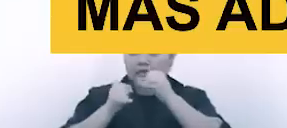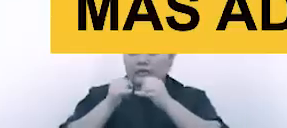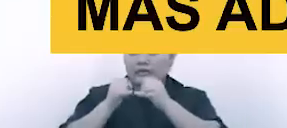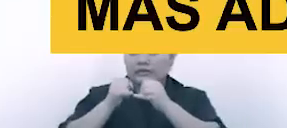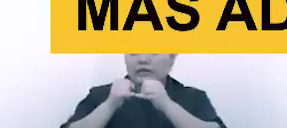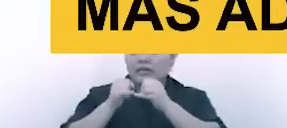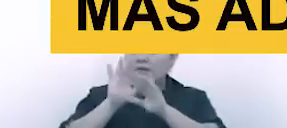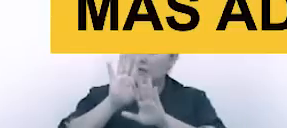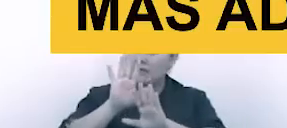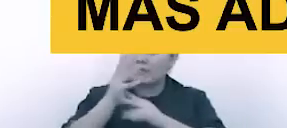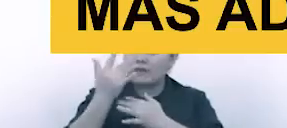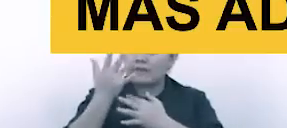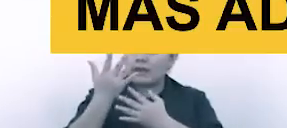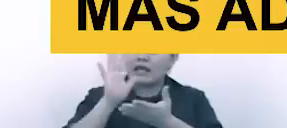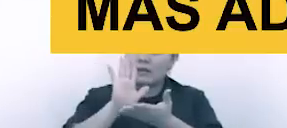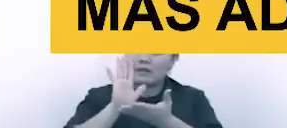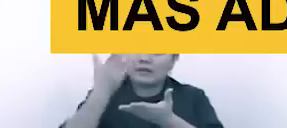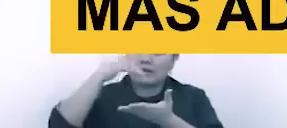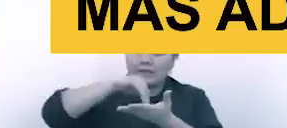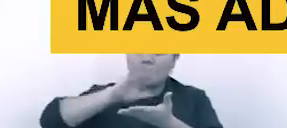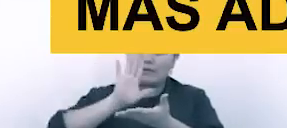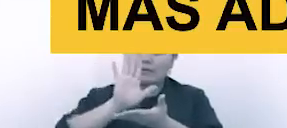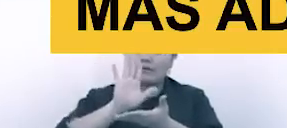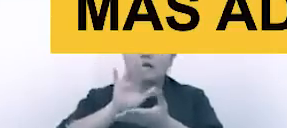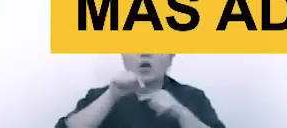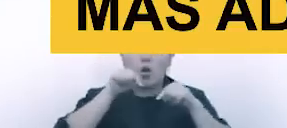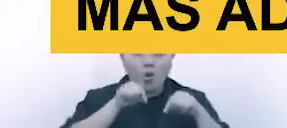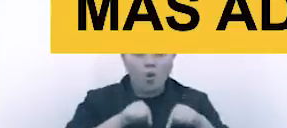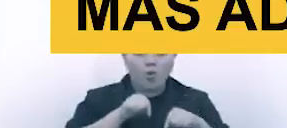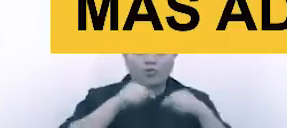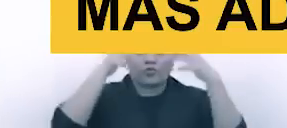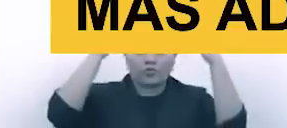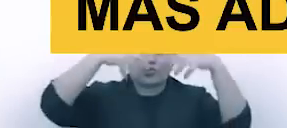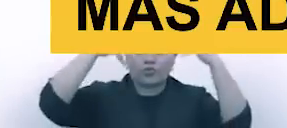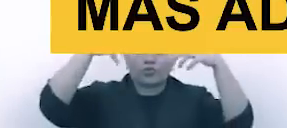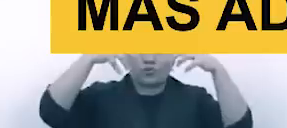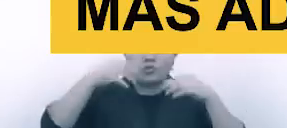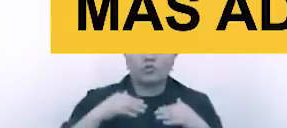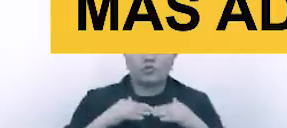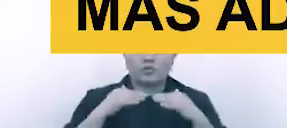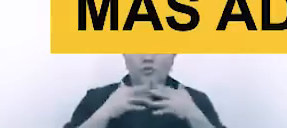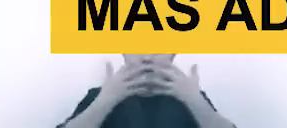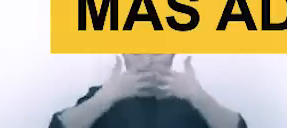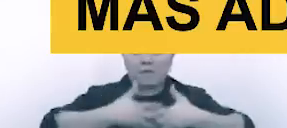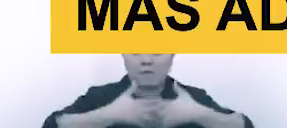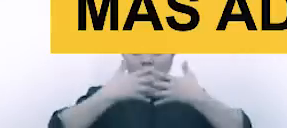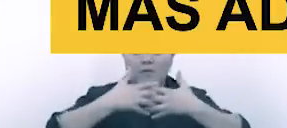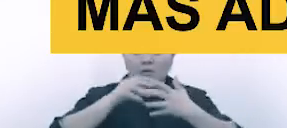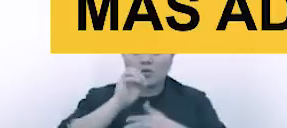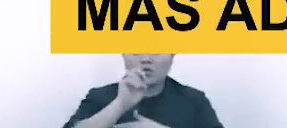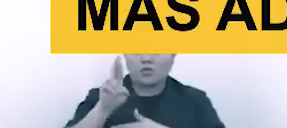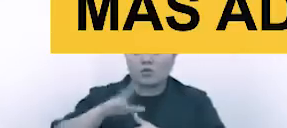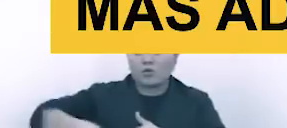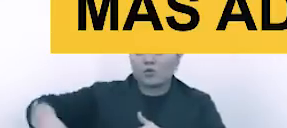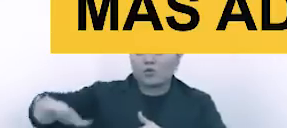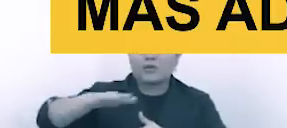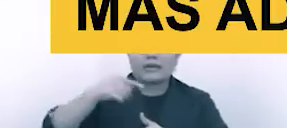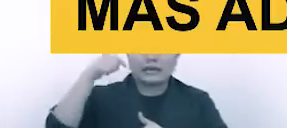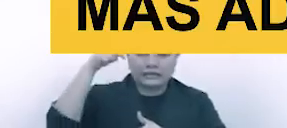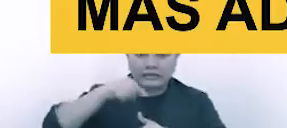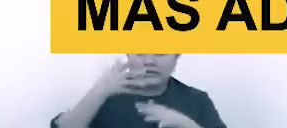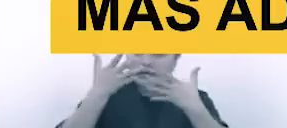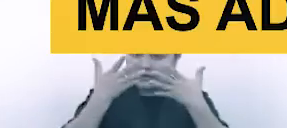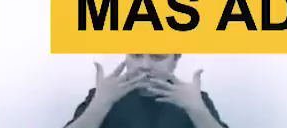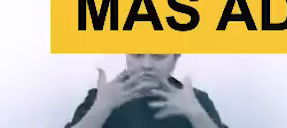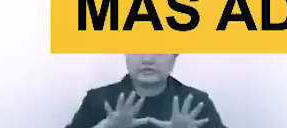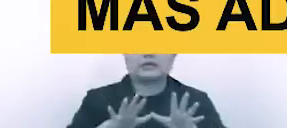¿Cuándo? Si la época de lluvia es ahorita. Es más, los productores en Oriente ya deberían de